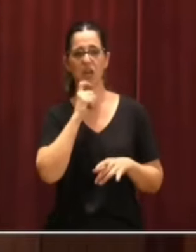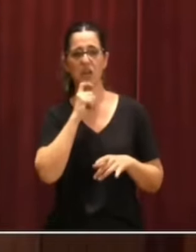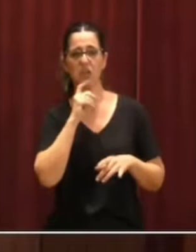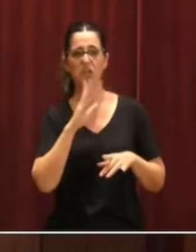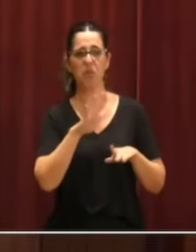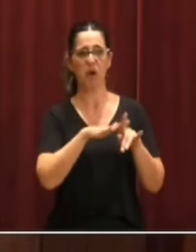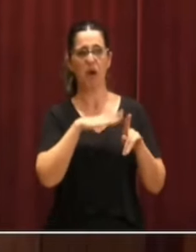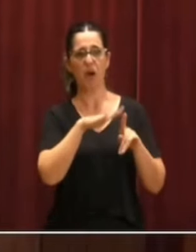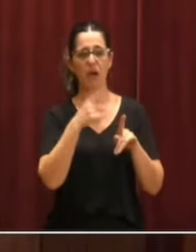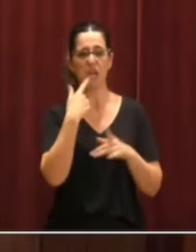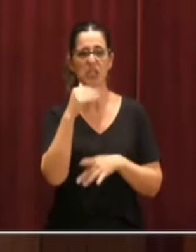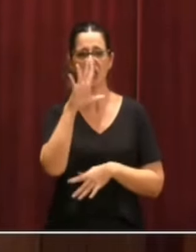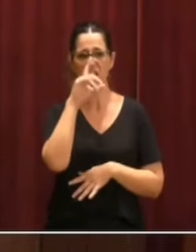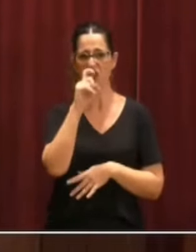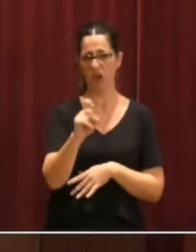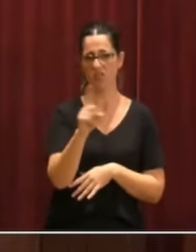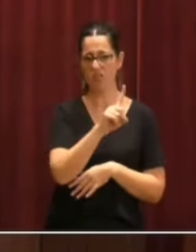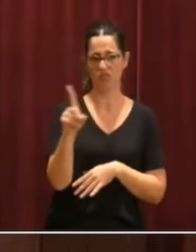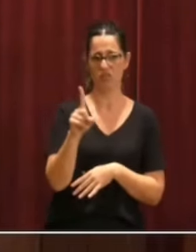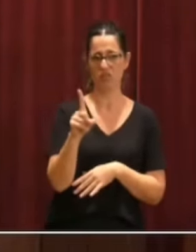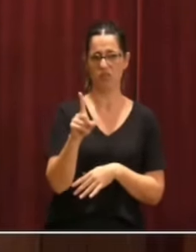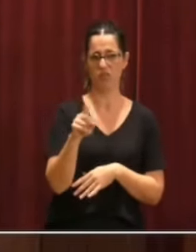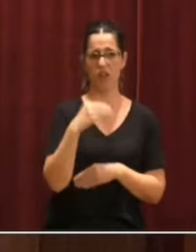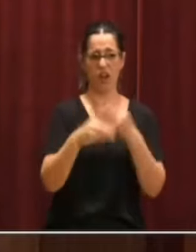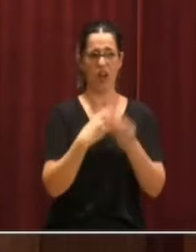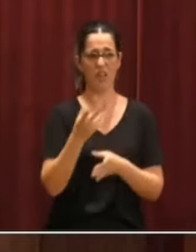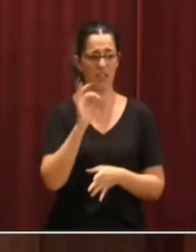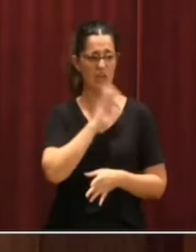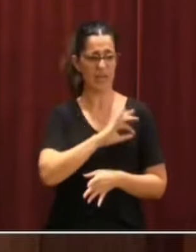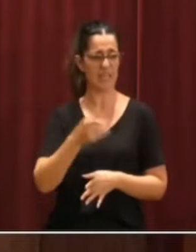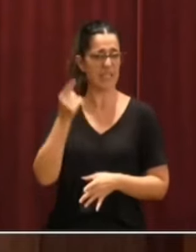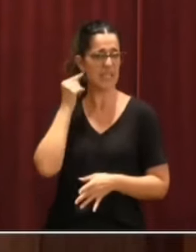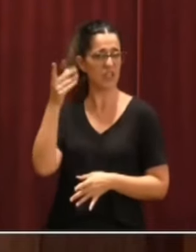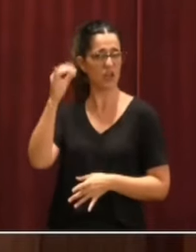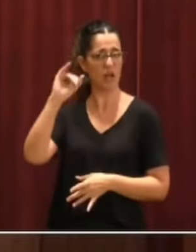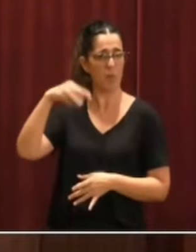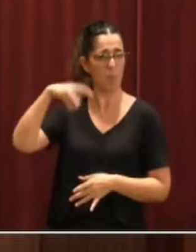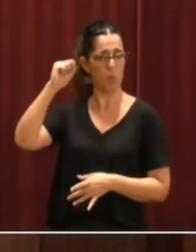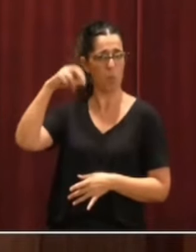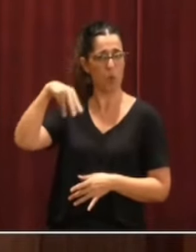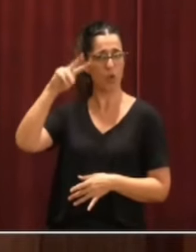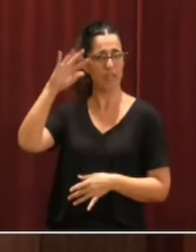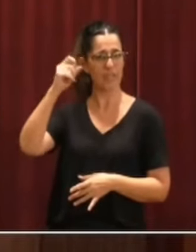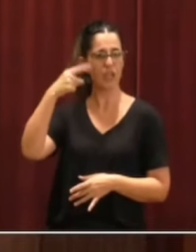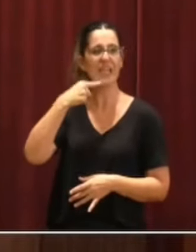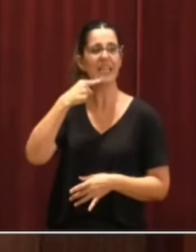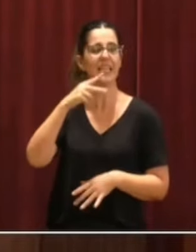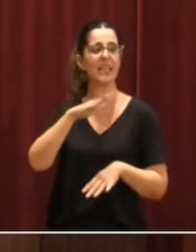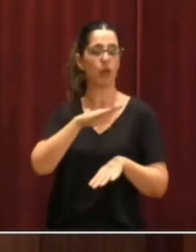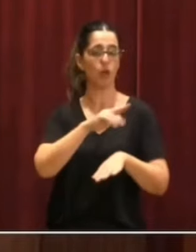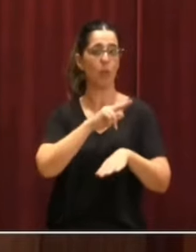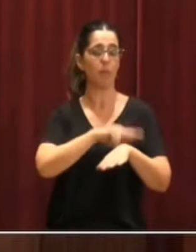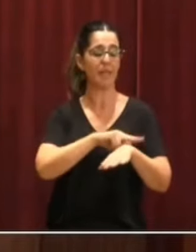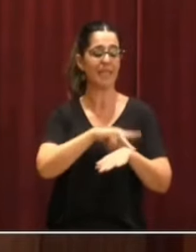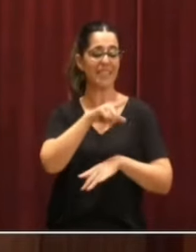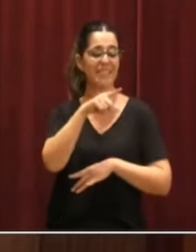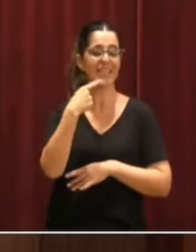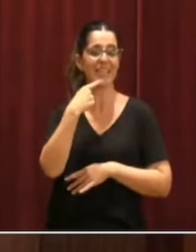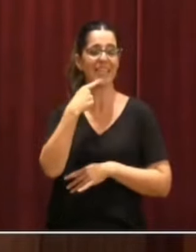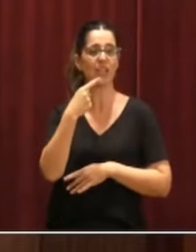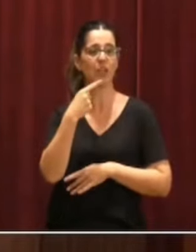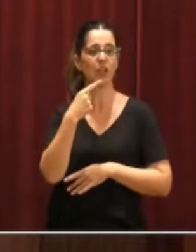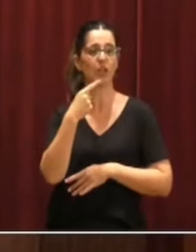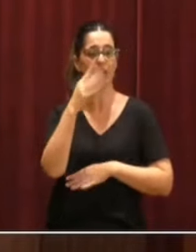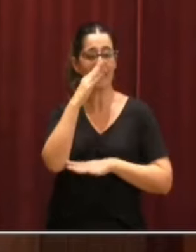a los cinco años, no queremos hacer como la señora Irene Montero, que dijo, siendo ministra, que los niños